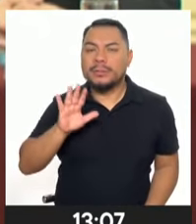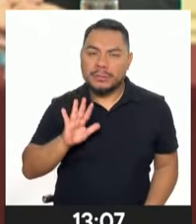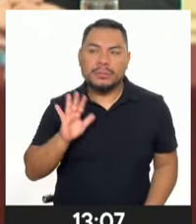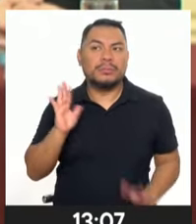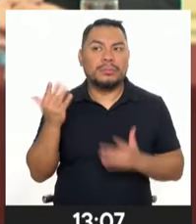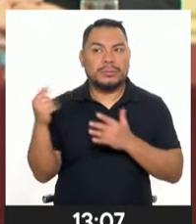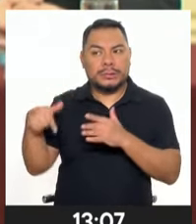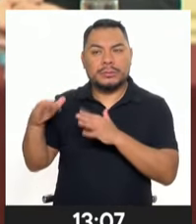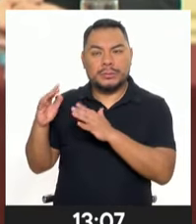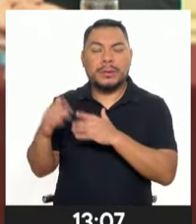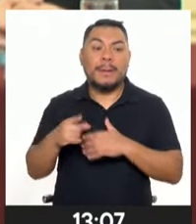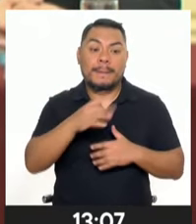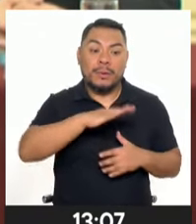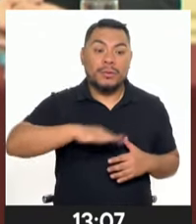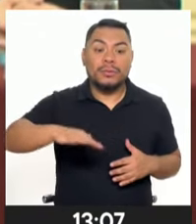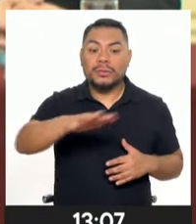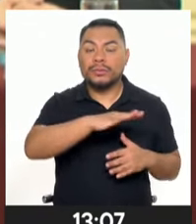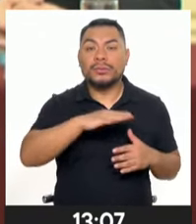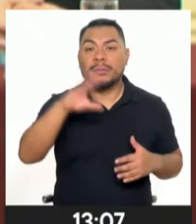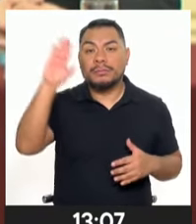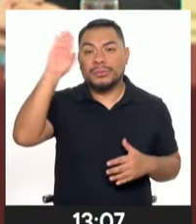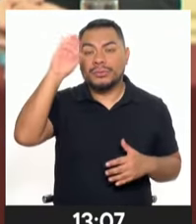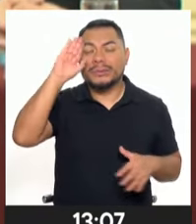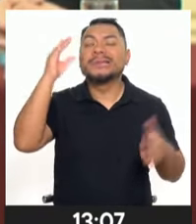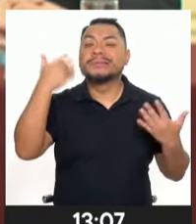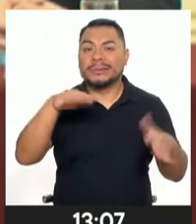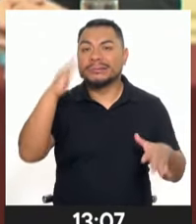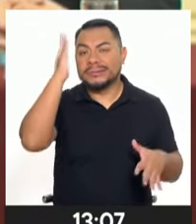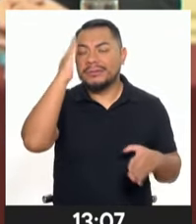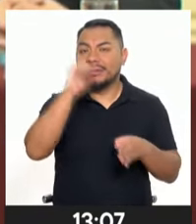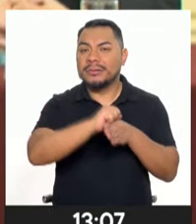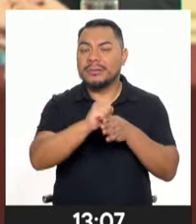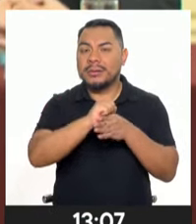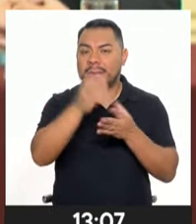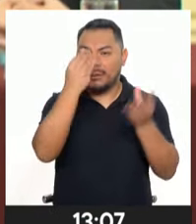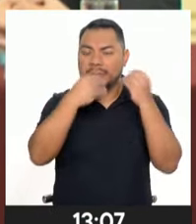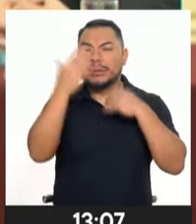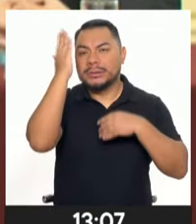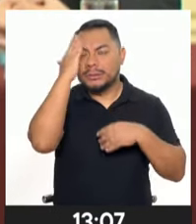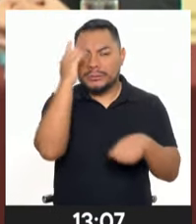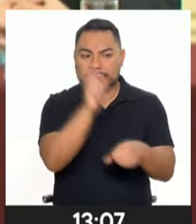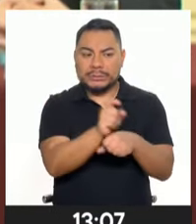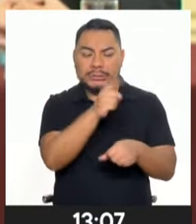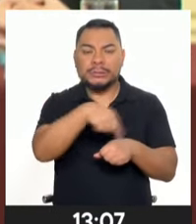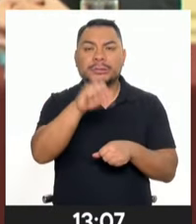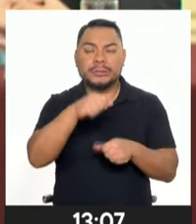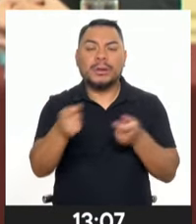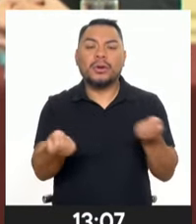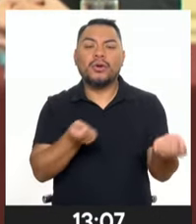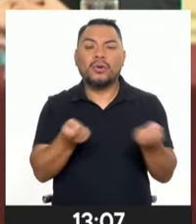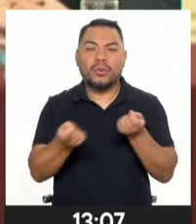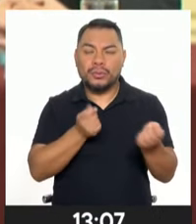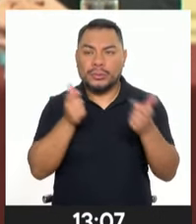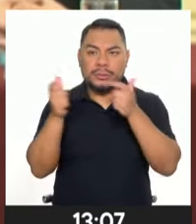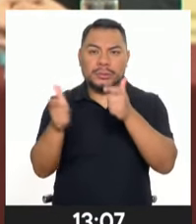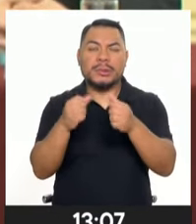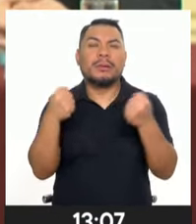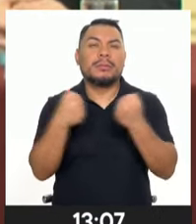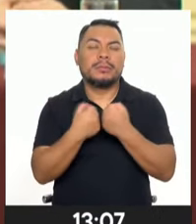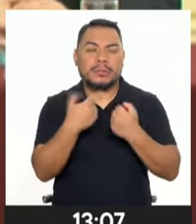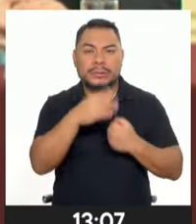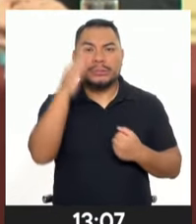policías están debidamente capacitados, entrenados, y todos conocen el manejo de control y de disturbios.